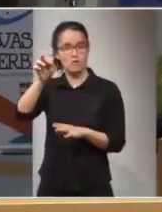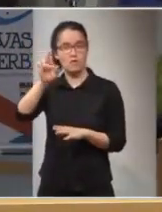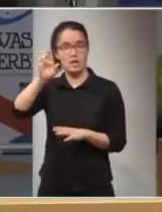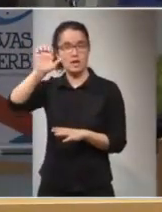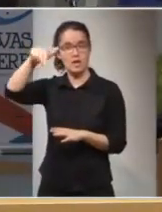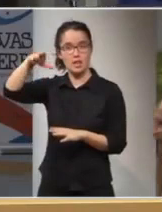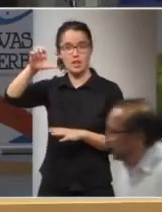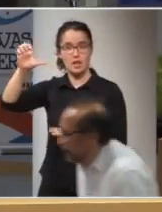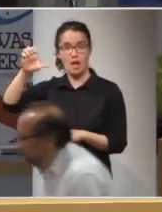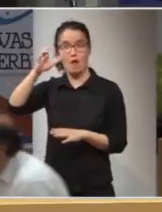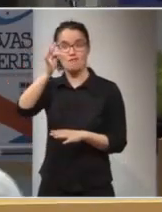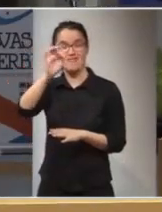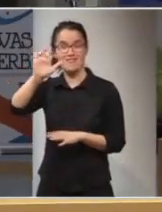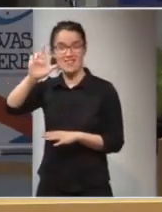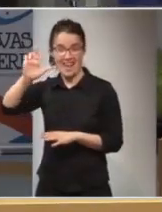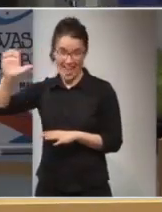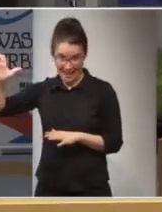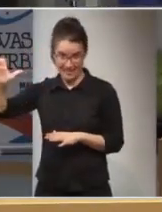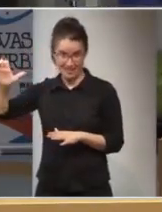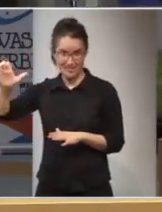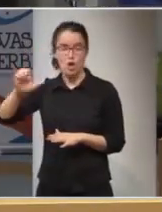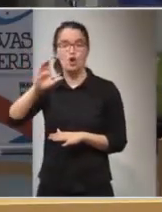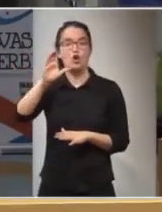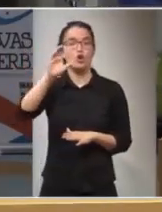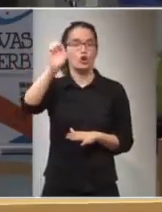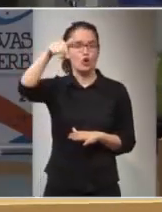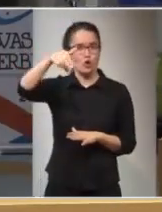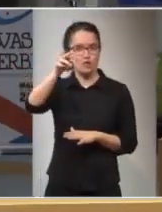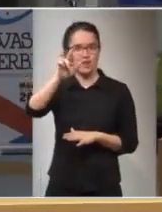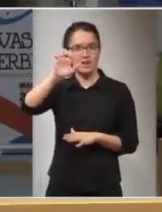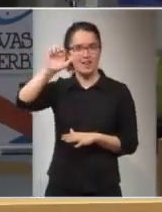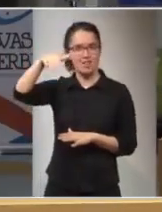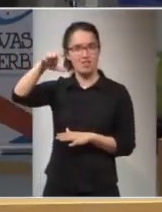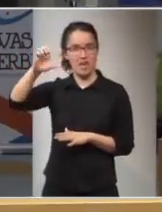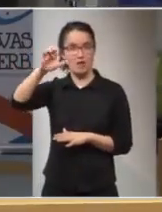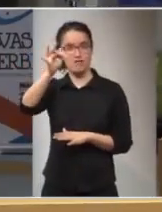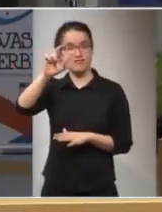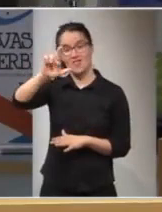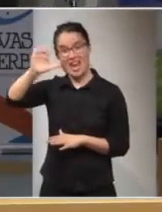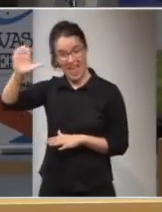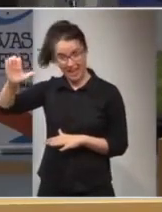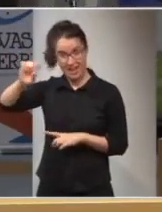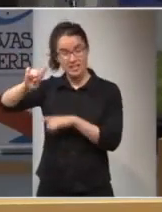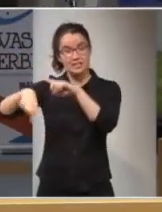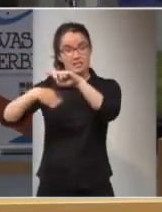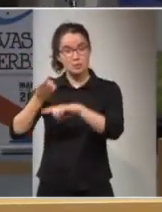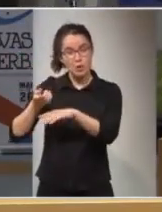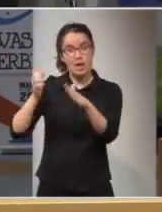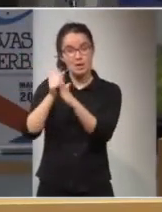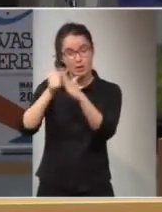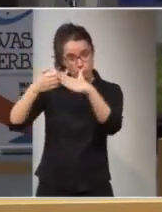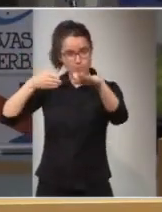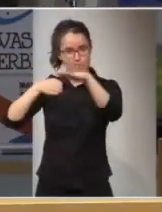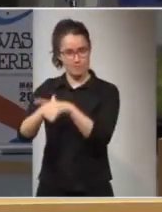ConferenceFree, todo junto, ConferenceFree, luego, uno abre la aplicación,